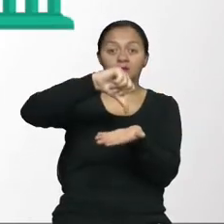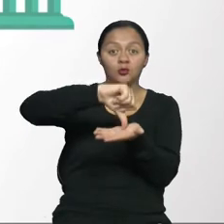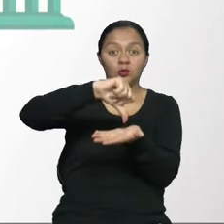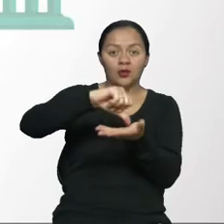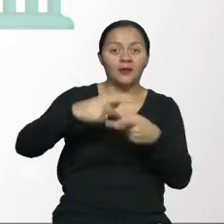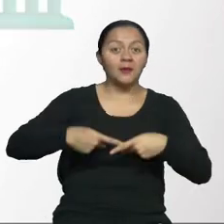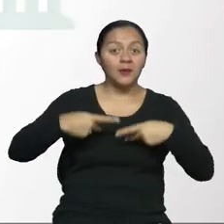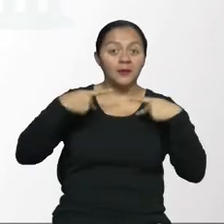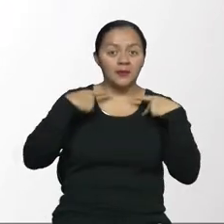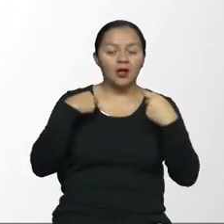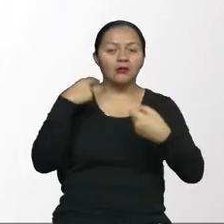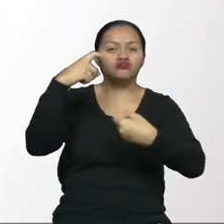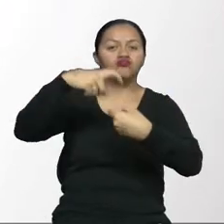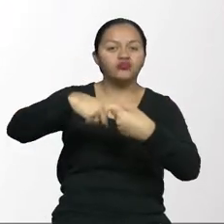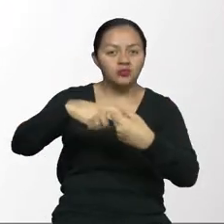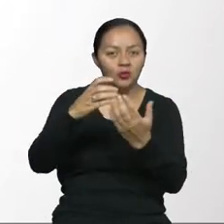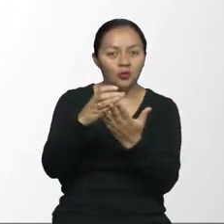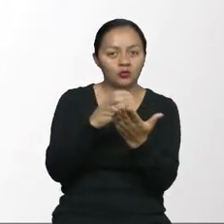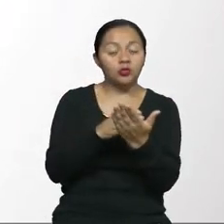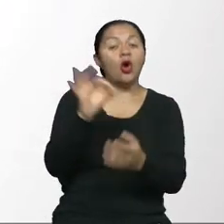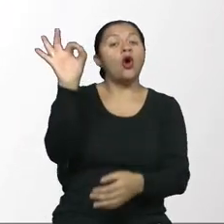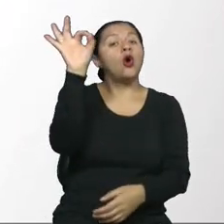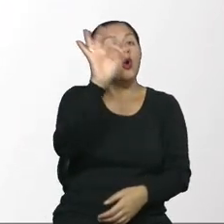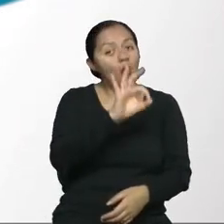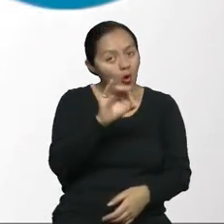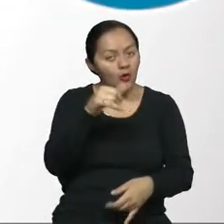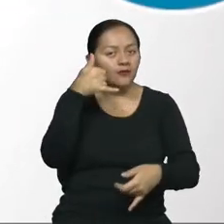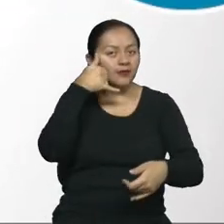de la persona interesada. O se puede comunicar a los teléfonos,